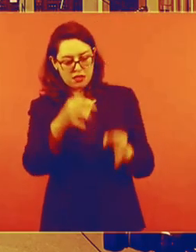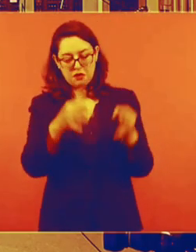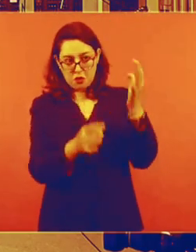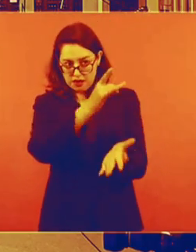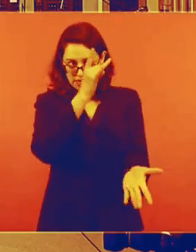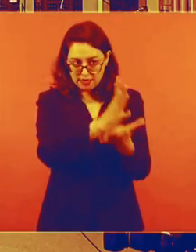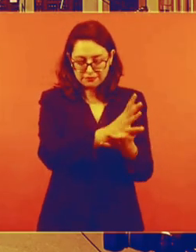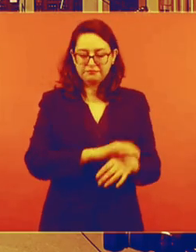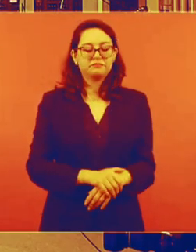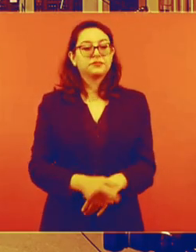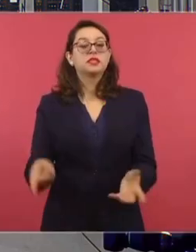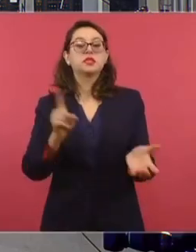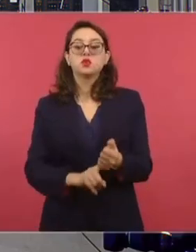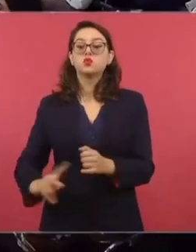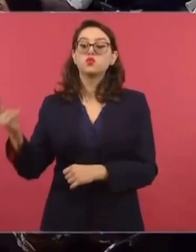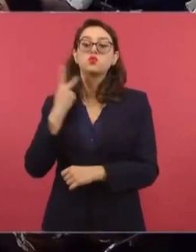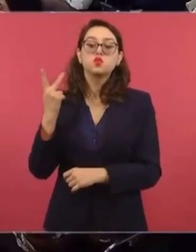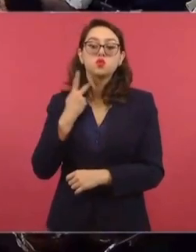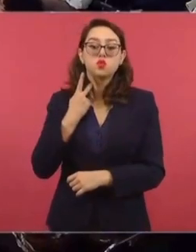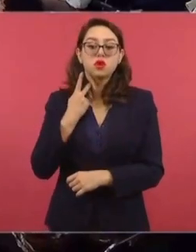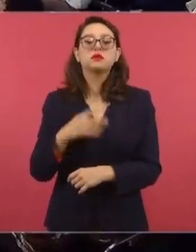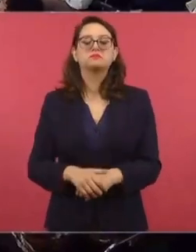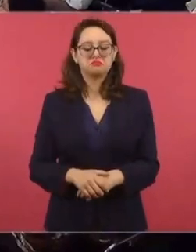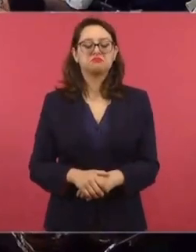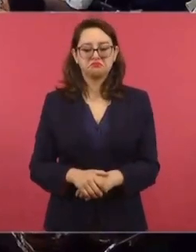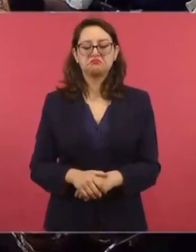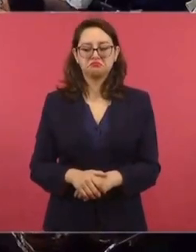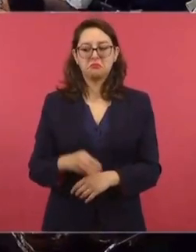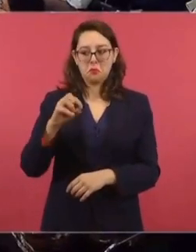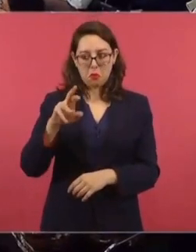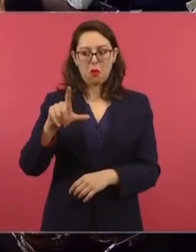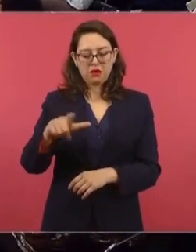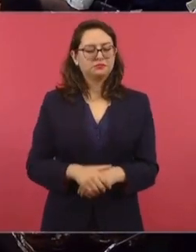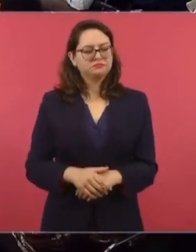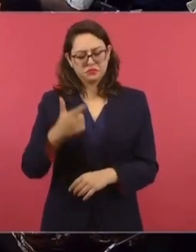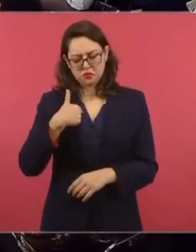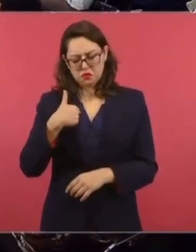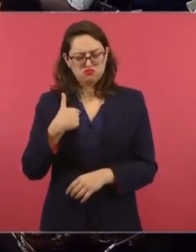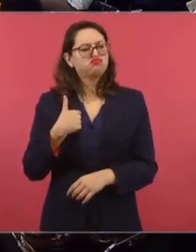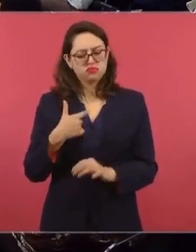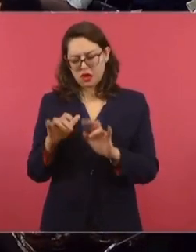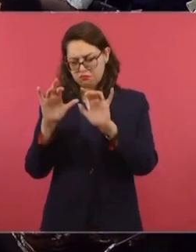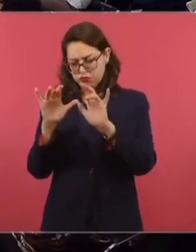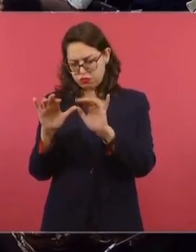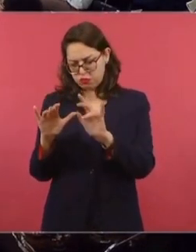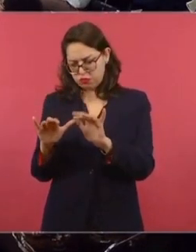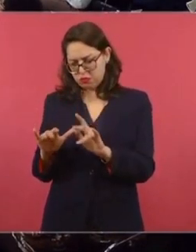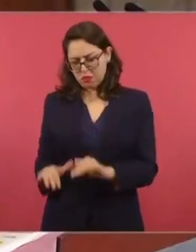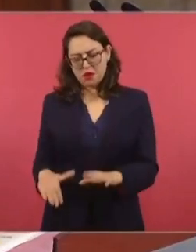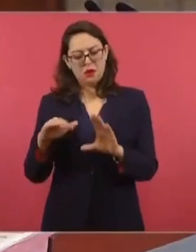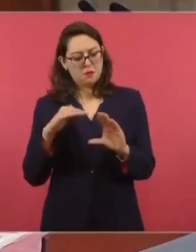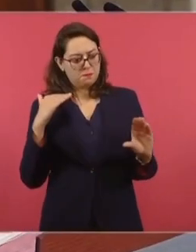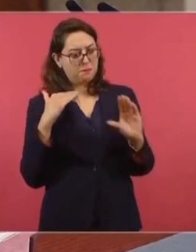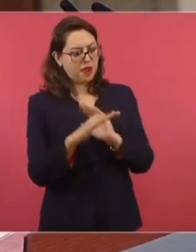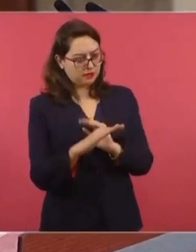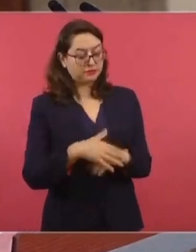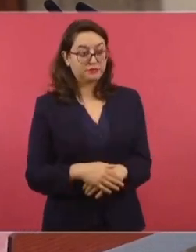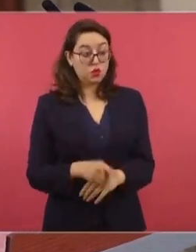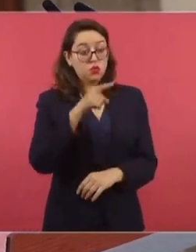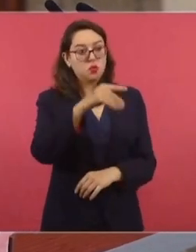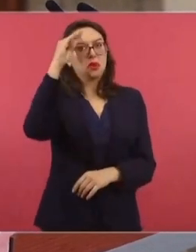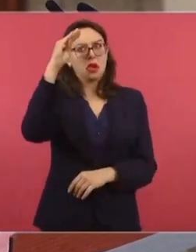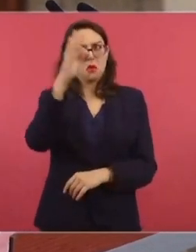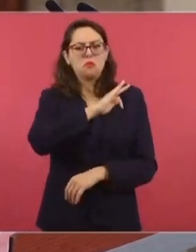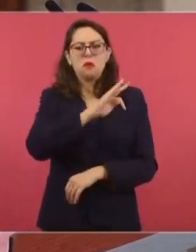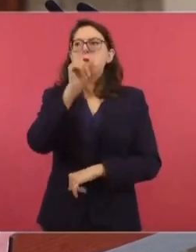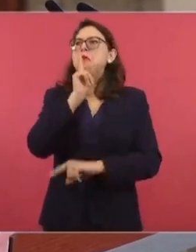y fundamentalmente moral, decidí escribirle esta carta para exhortarlo a que nunca olvide que el fin no justifica